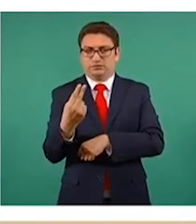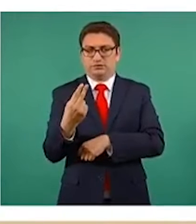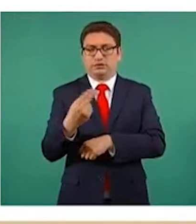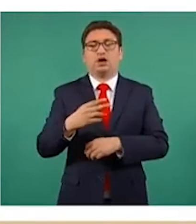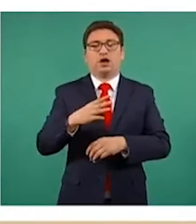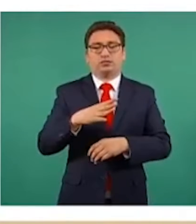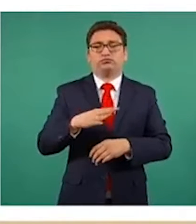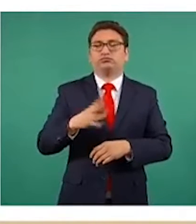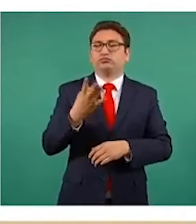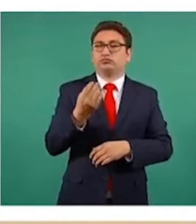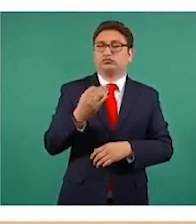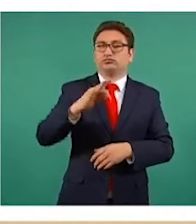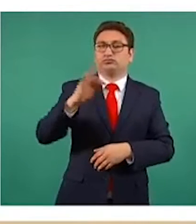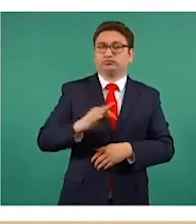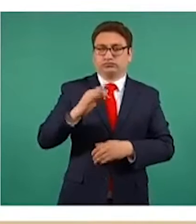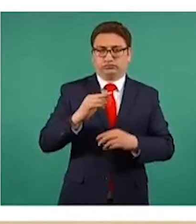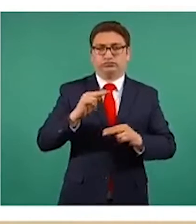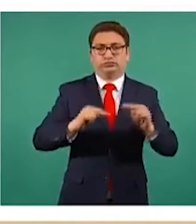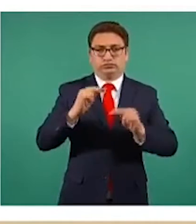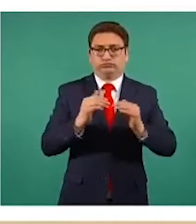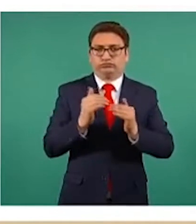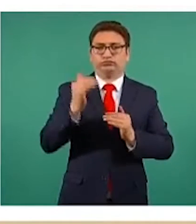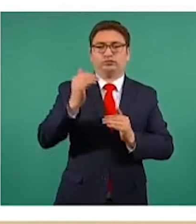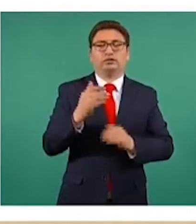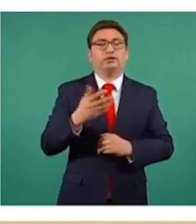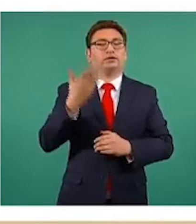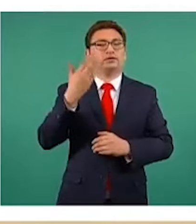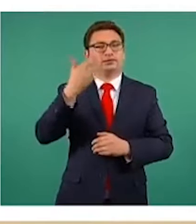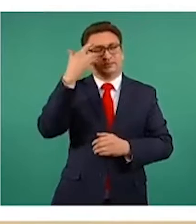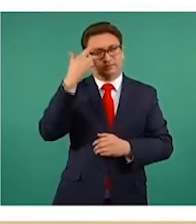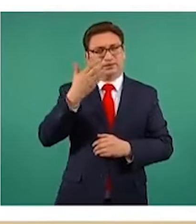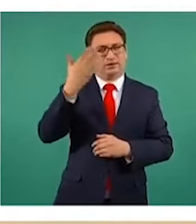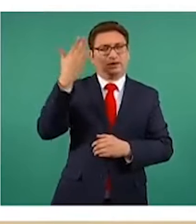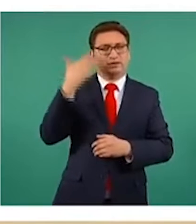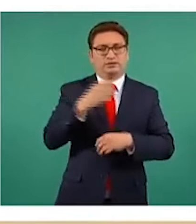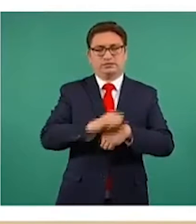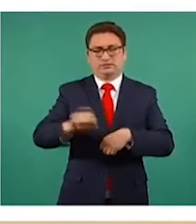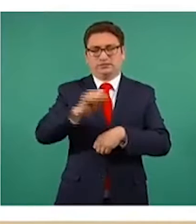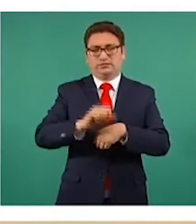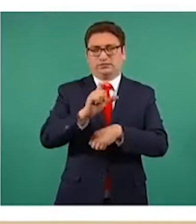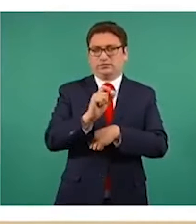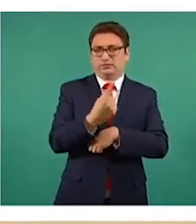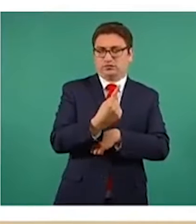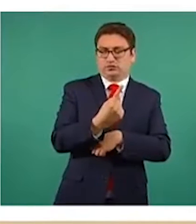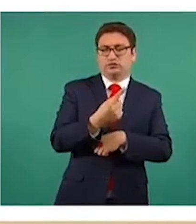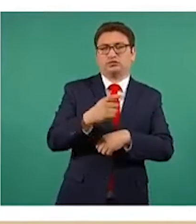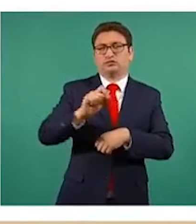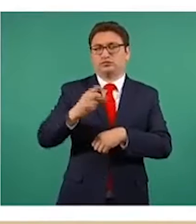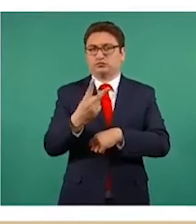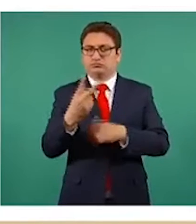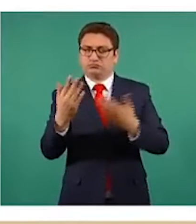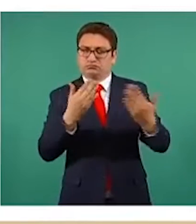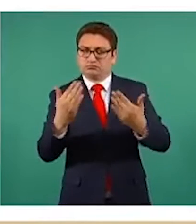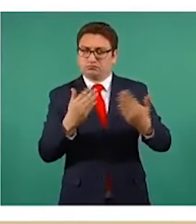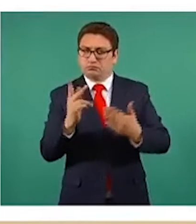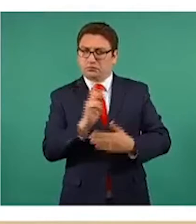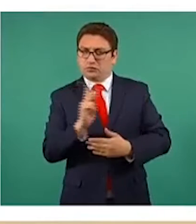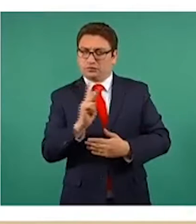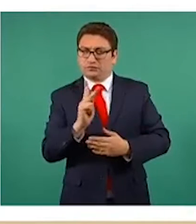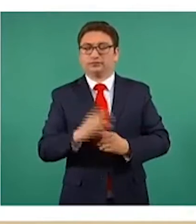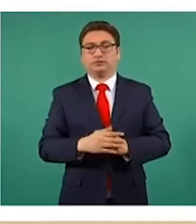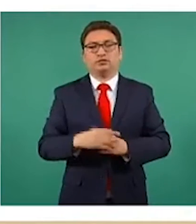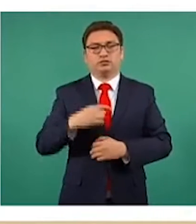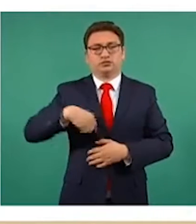9 por ciento, es una magnitud semejante a la que tuvimos entre la semana 21 y la 22. Vamos a estar